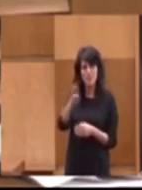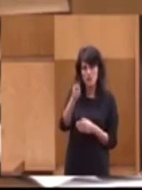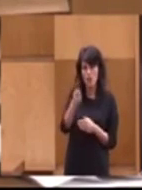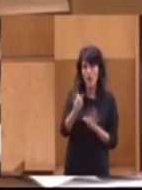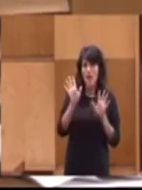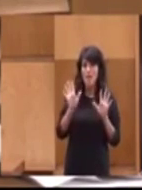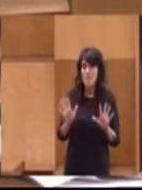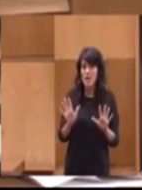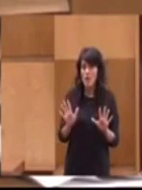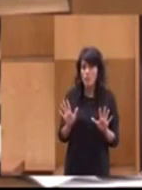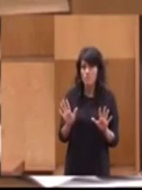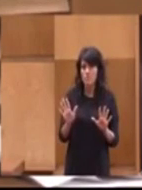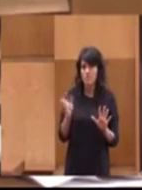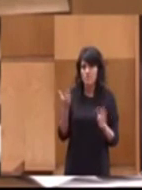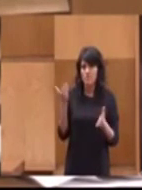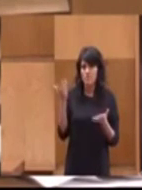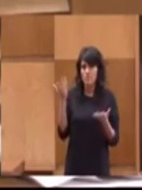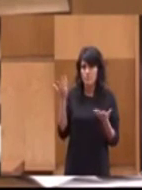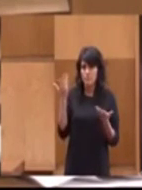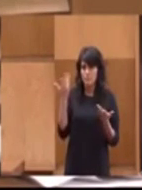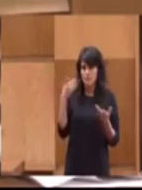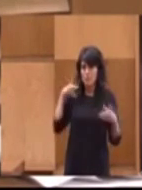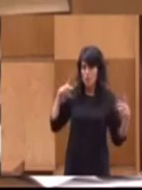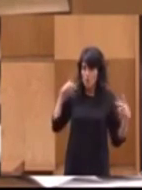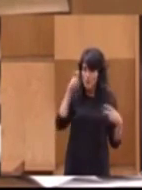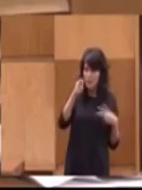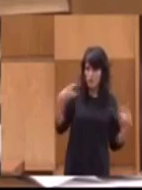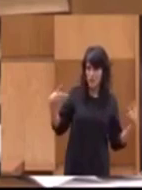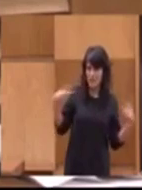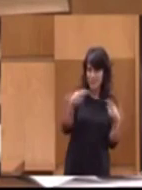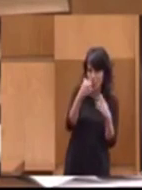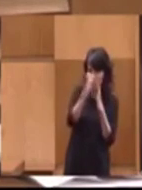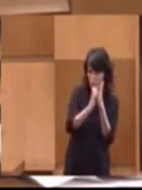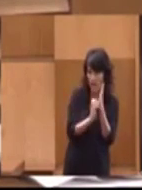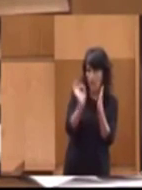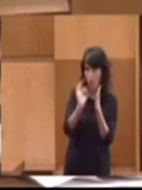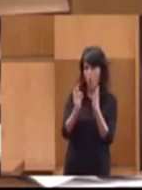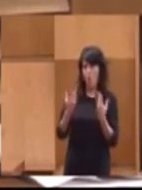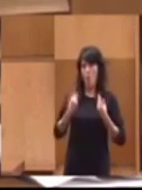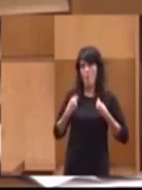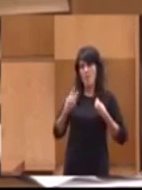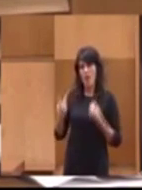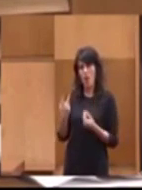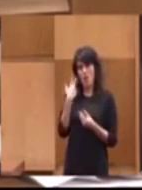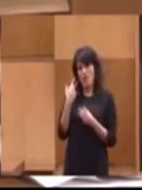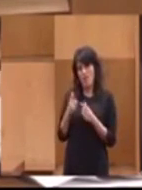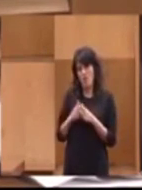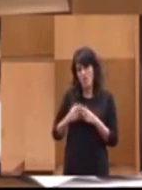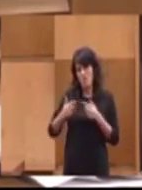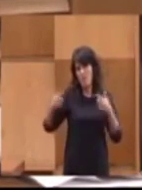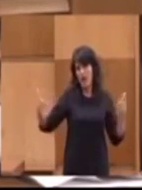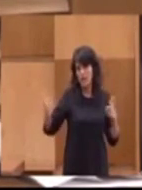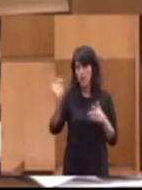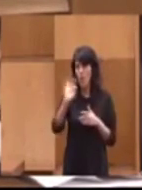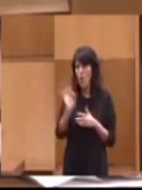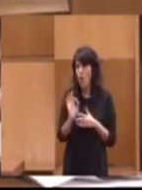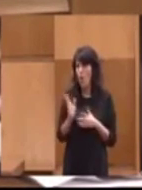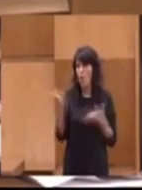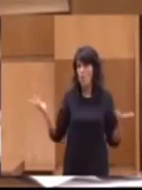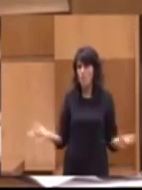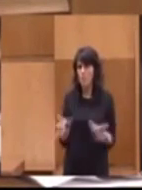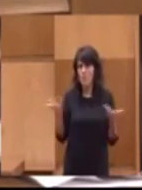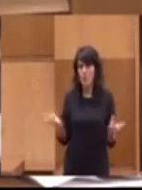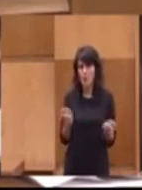pero que no pase por recortar las pensiones, alargar la vida de jubilación, plantear, promocionar los